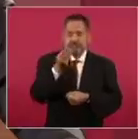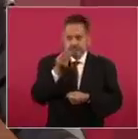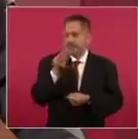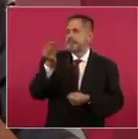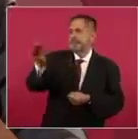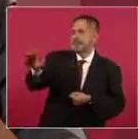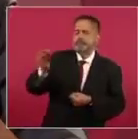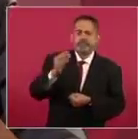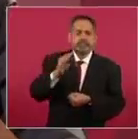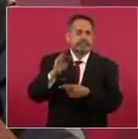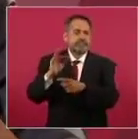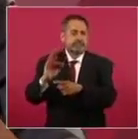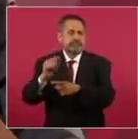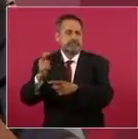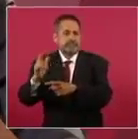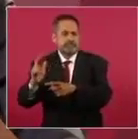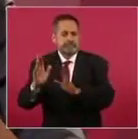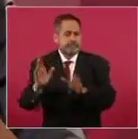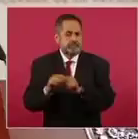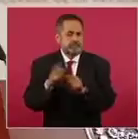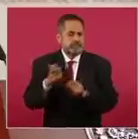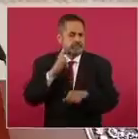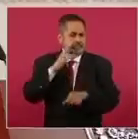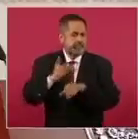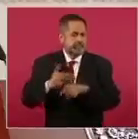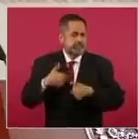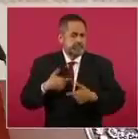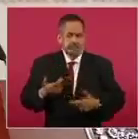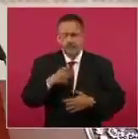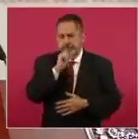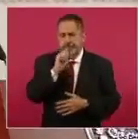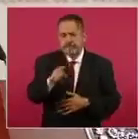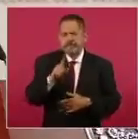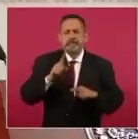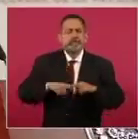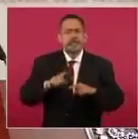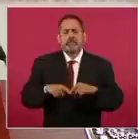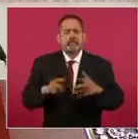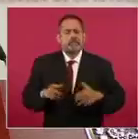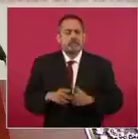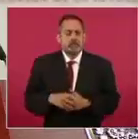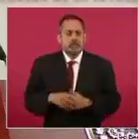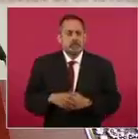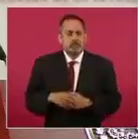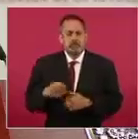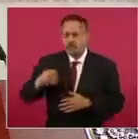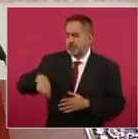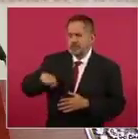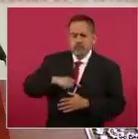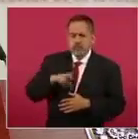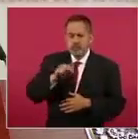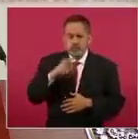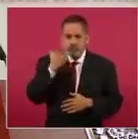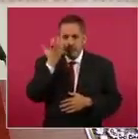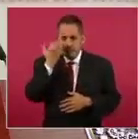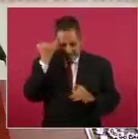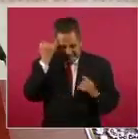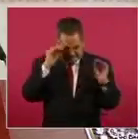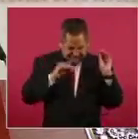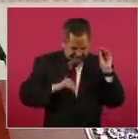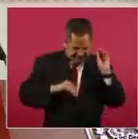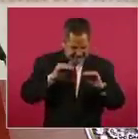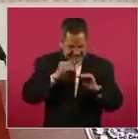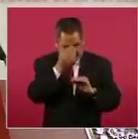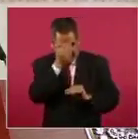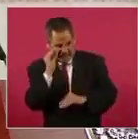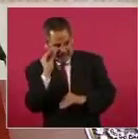Que también quede de manifiesto que nosotros no vamos a fabricar delitos a